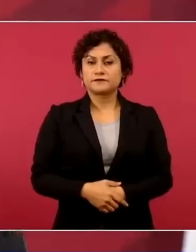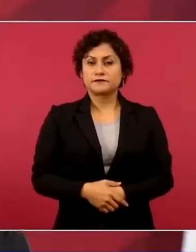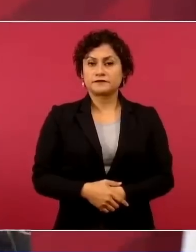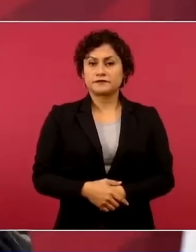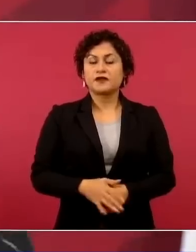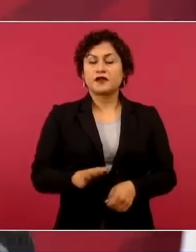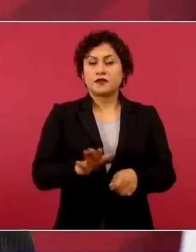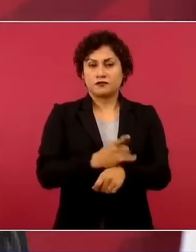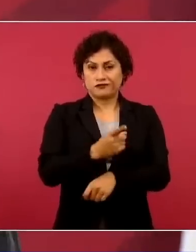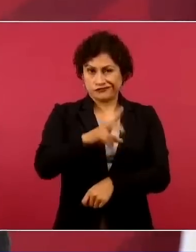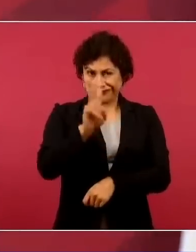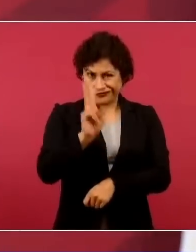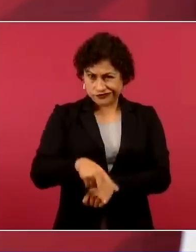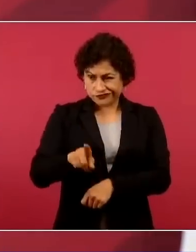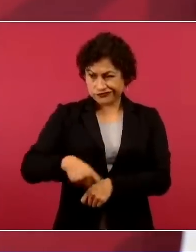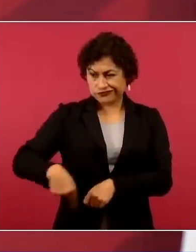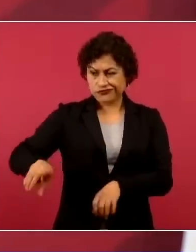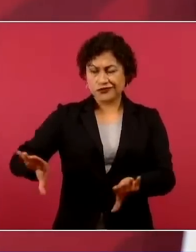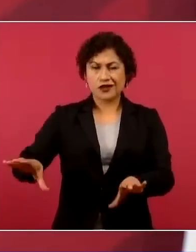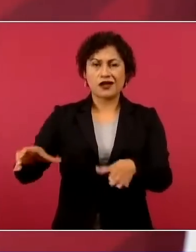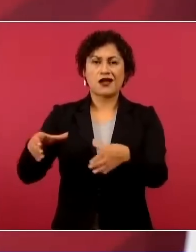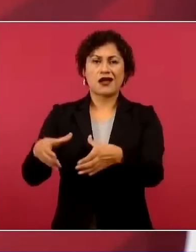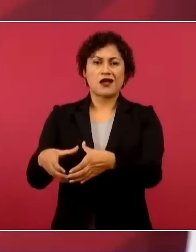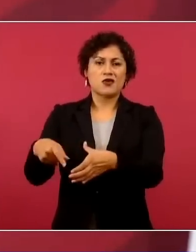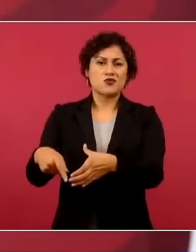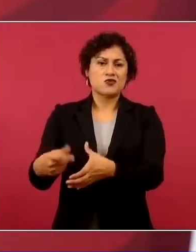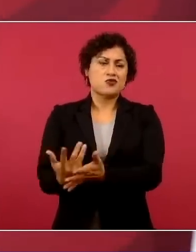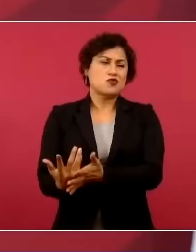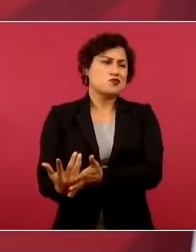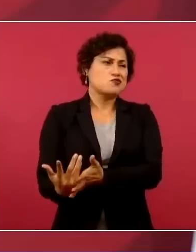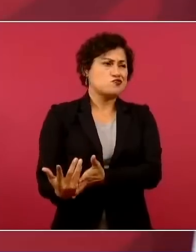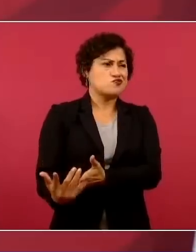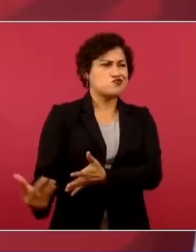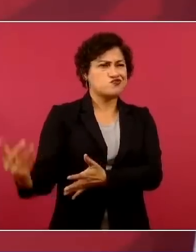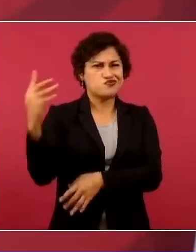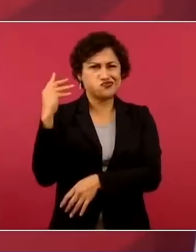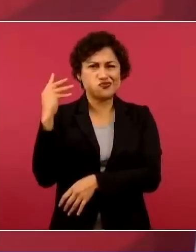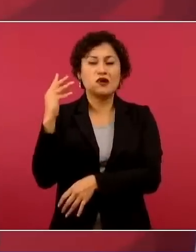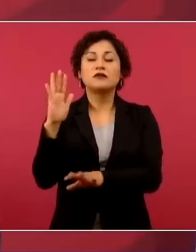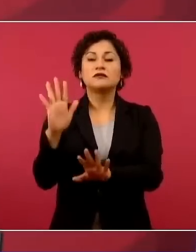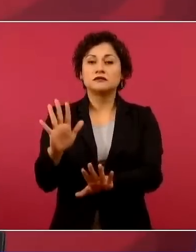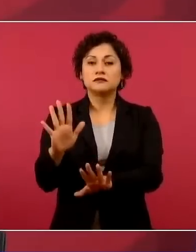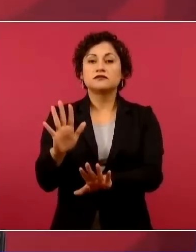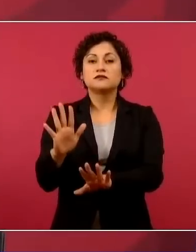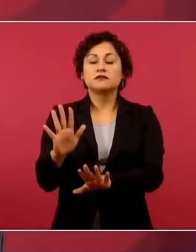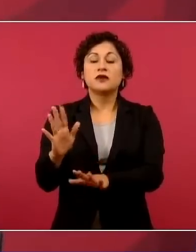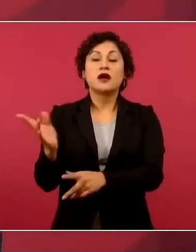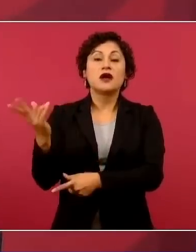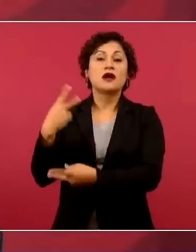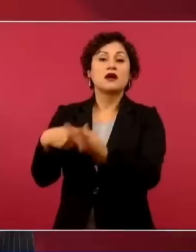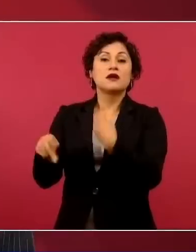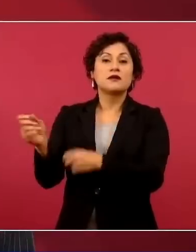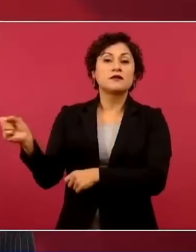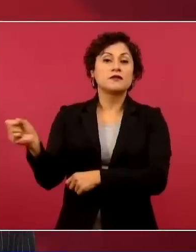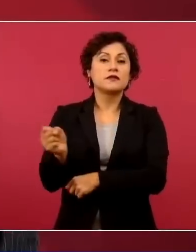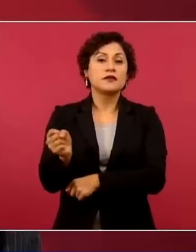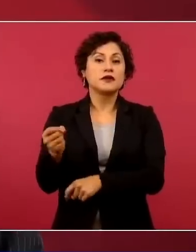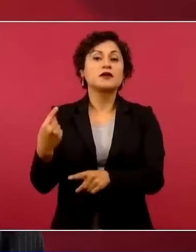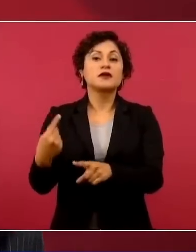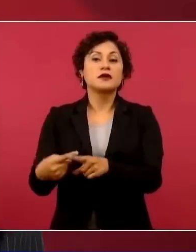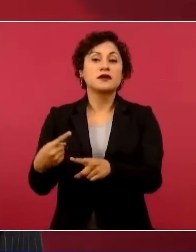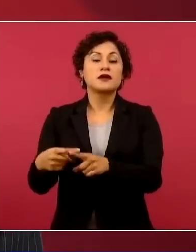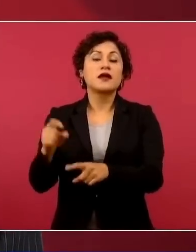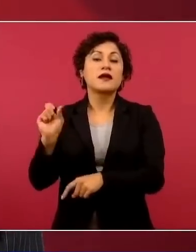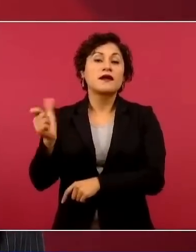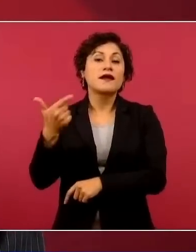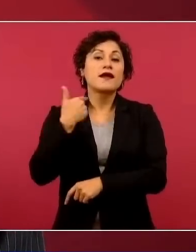prepotencia, llegaron los ex-presidentes del